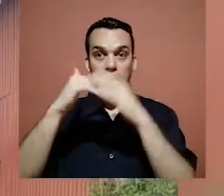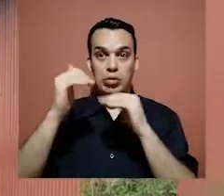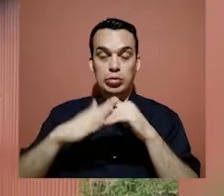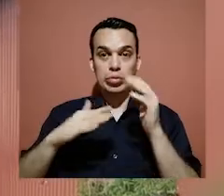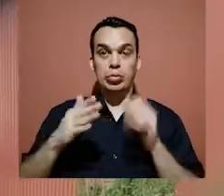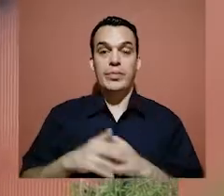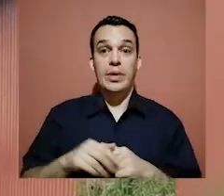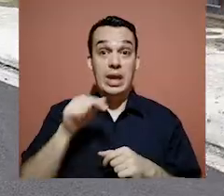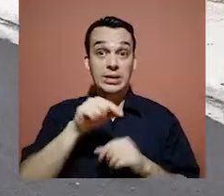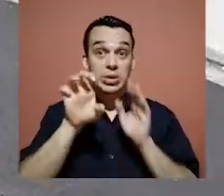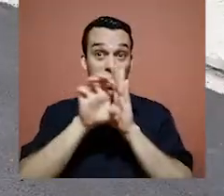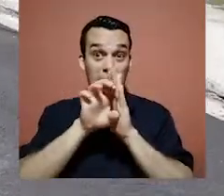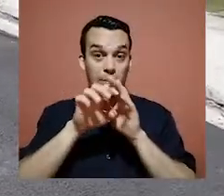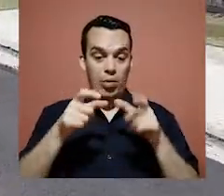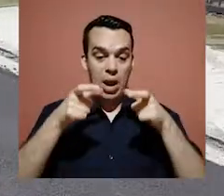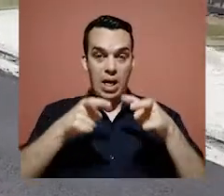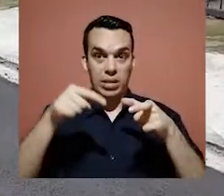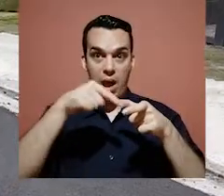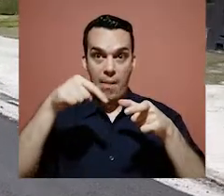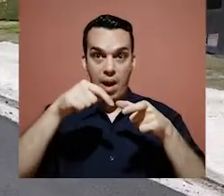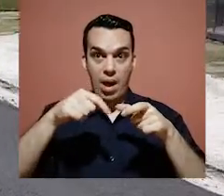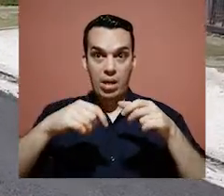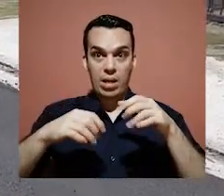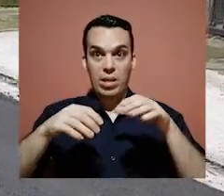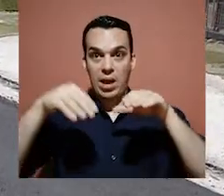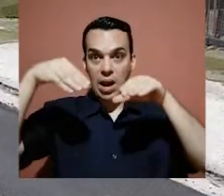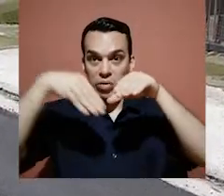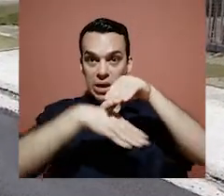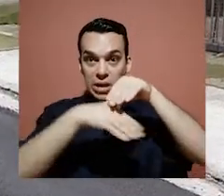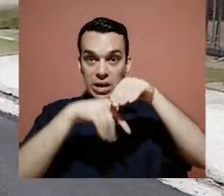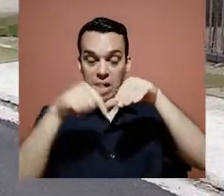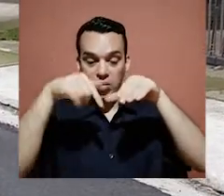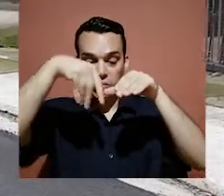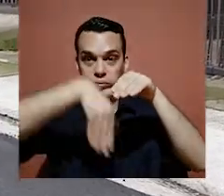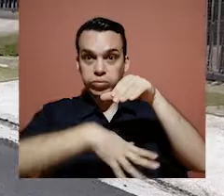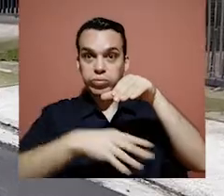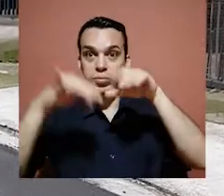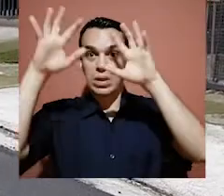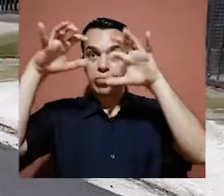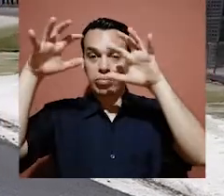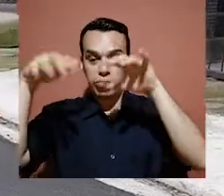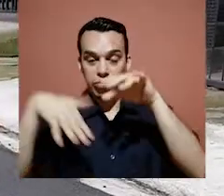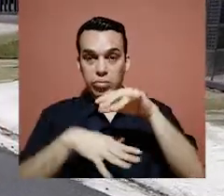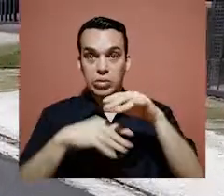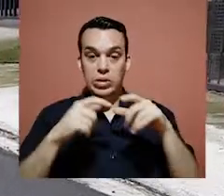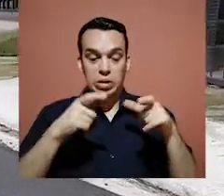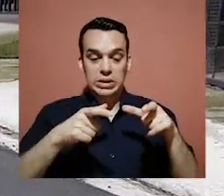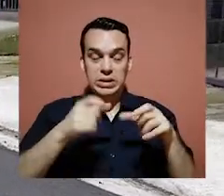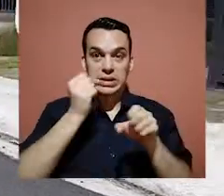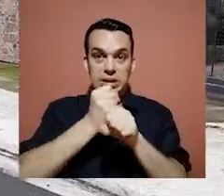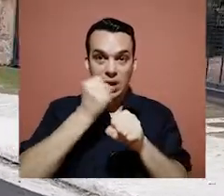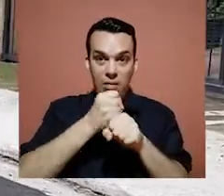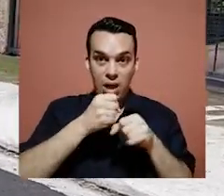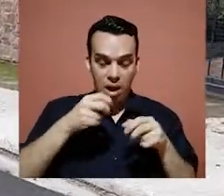construcción. Esta es, por ejemplo, una de las tapas de alcantarillado. Este es un pozo de alcantarillado pluvial. Se levanta